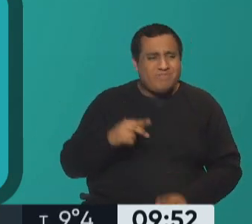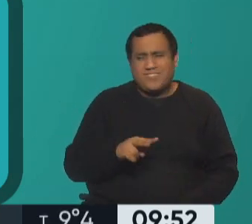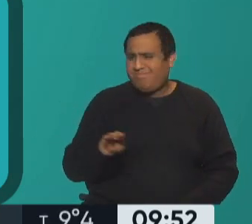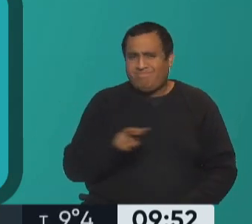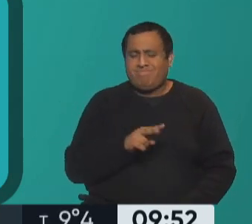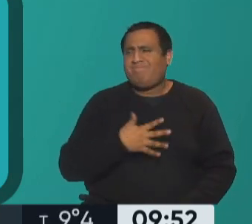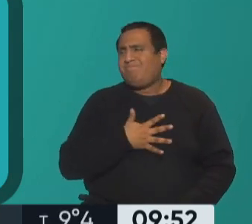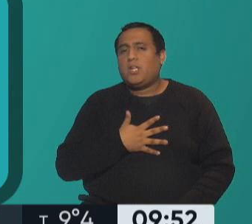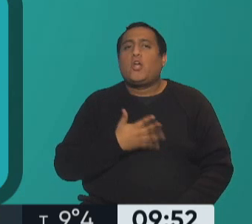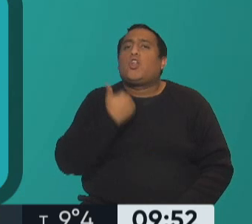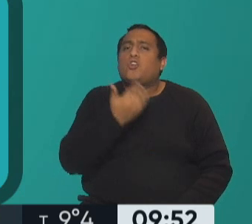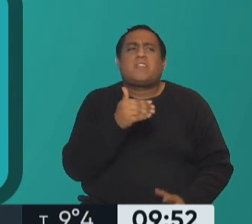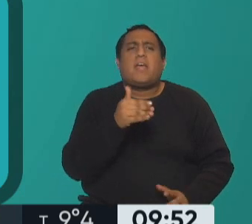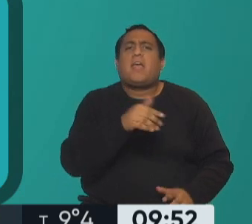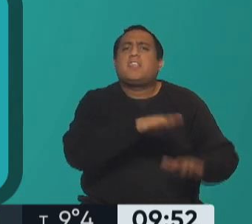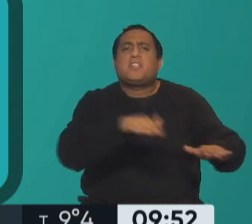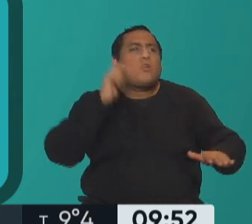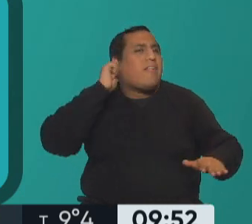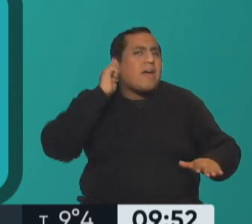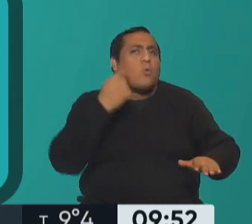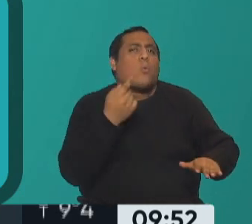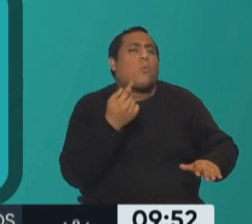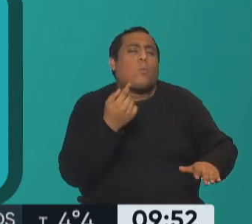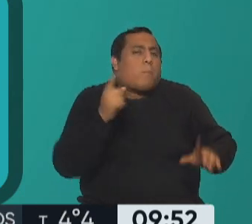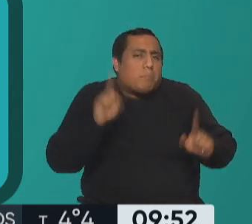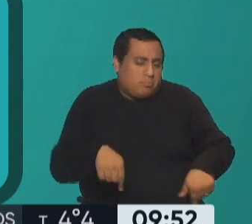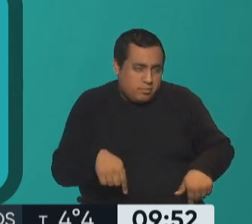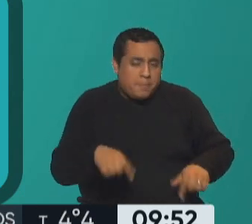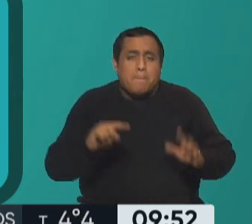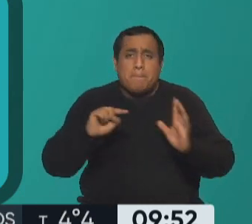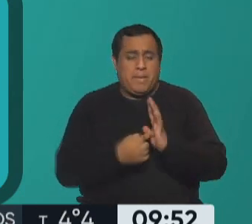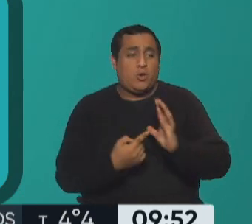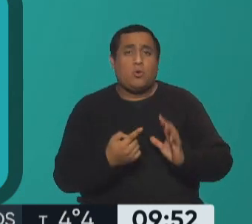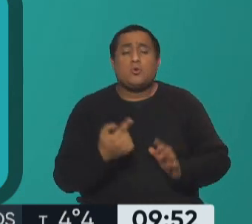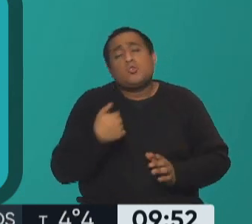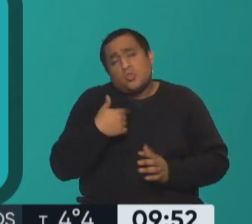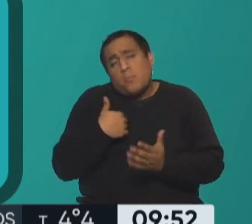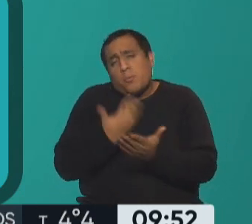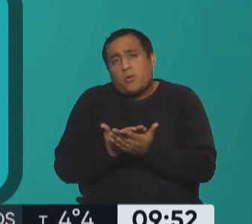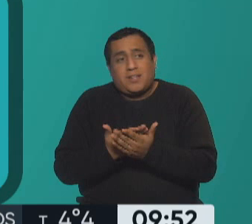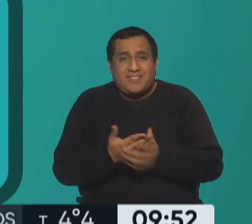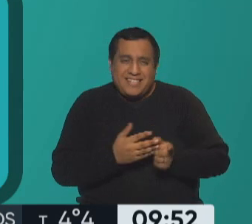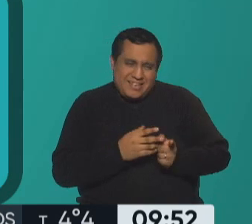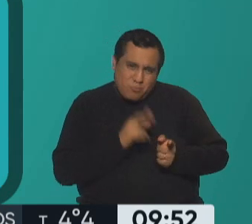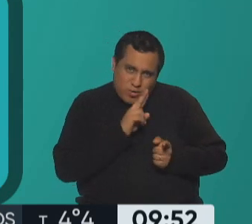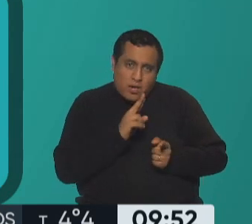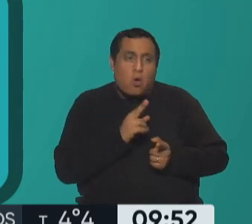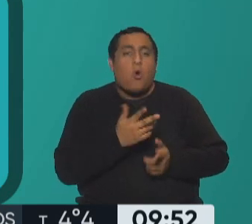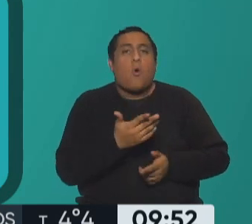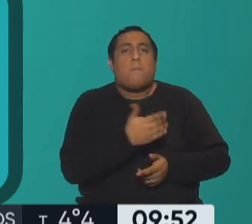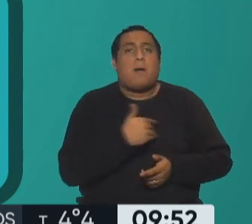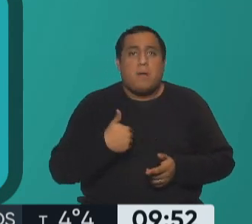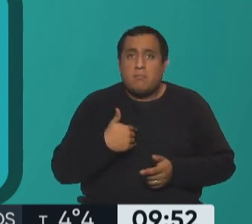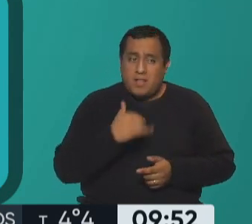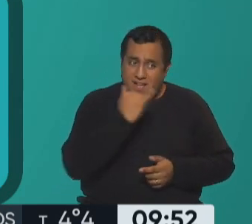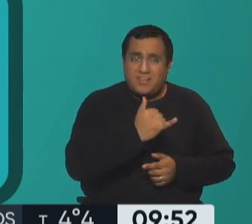no sé qué edad tienen los chicos pero lo que yo les propondría es que esta señora o la mamá empodere a